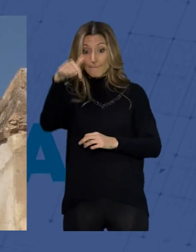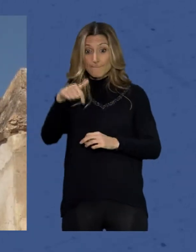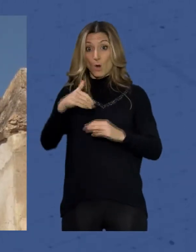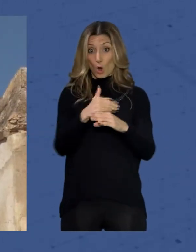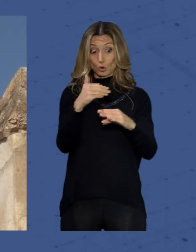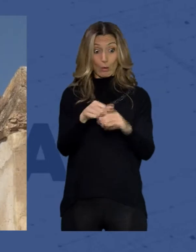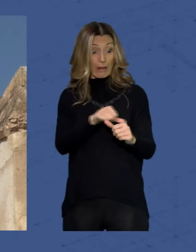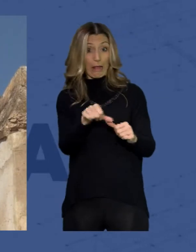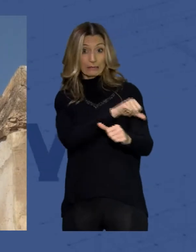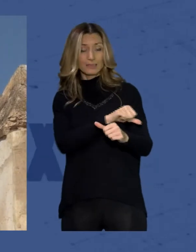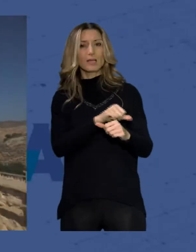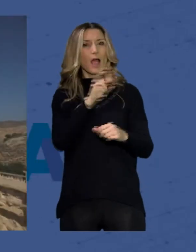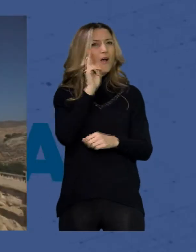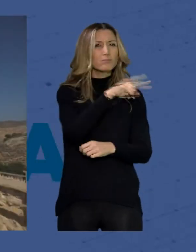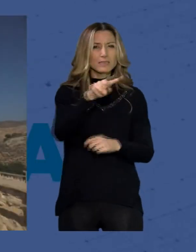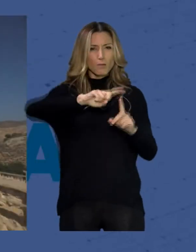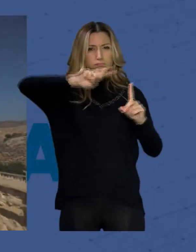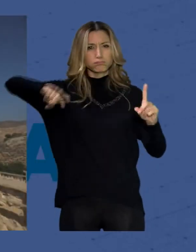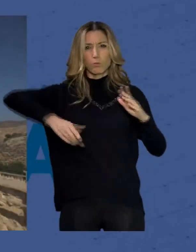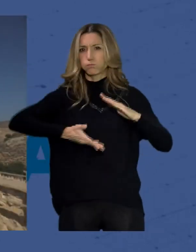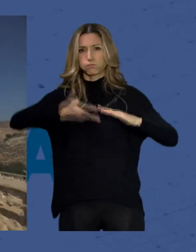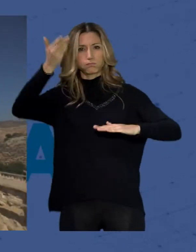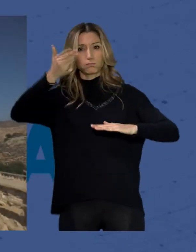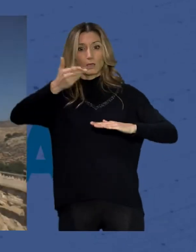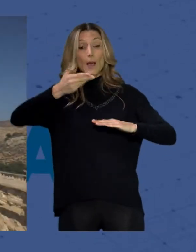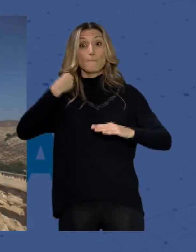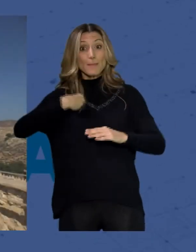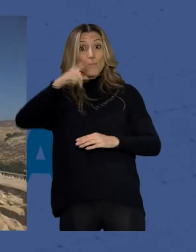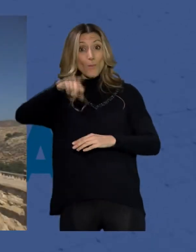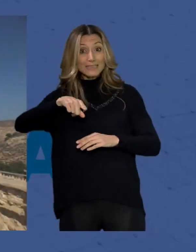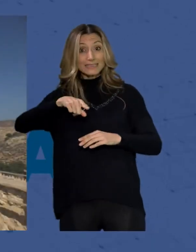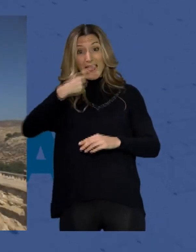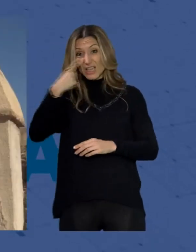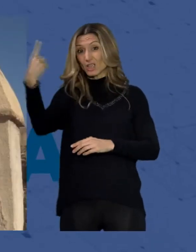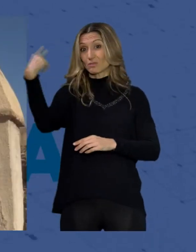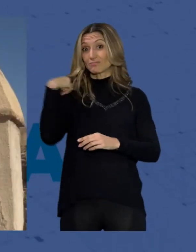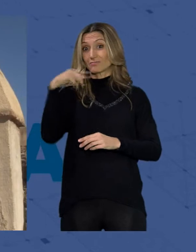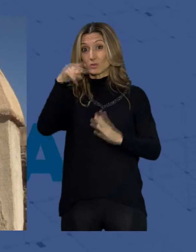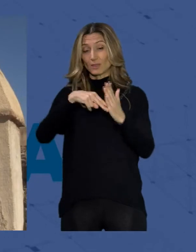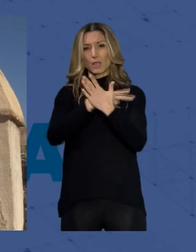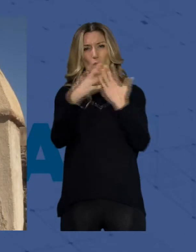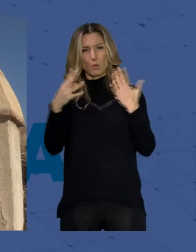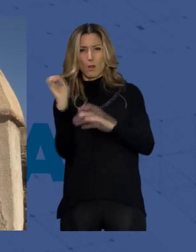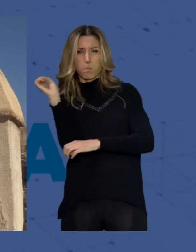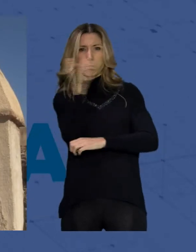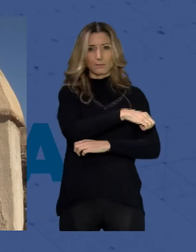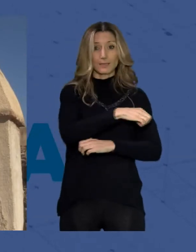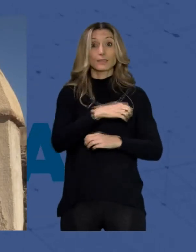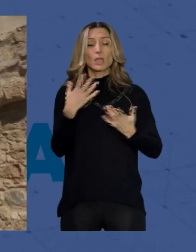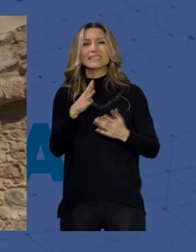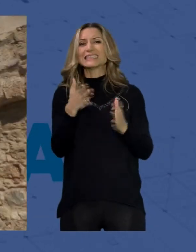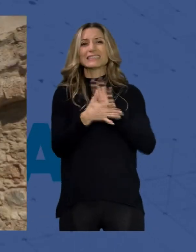visitas a la Alcazaba han superado a las realizadas en el mismo mes del año 2019, lo que demuestra que la